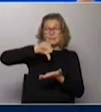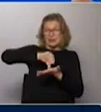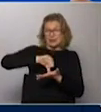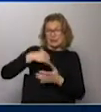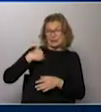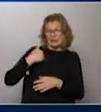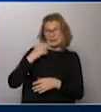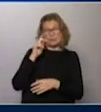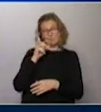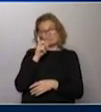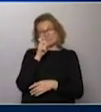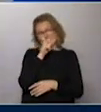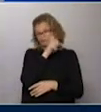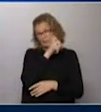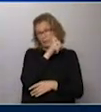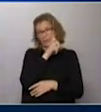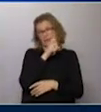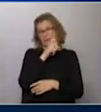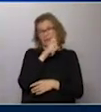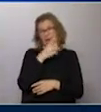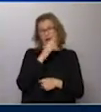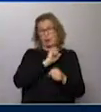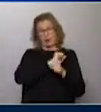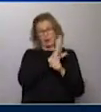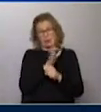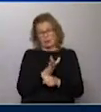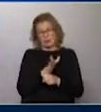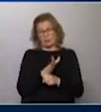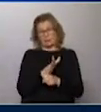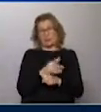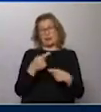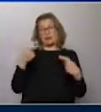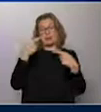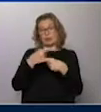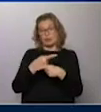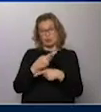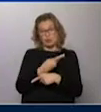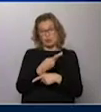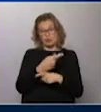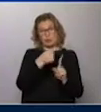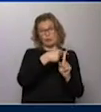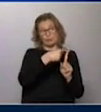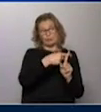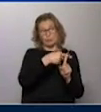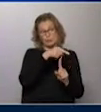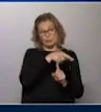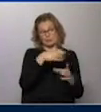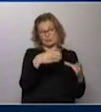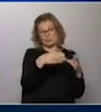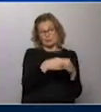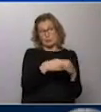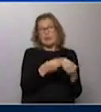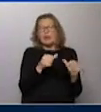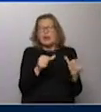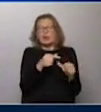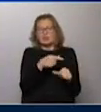continente también en materia de coronavirus, al punto que Racing, el rival de Nacional, tiene dos jugadores positivos de coronavirus dentro de su plantel. ¿Y cómo se